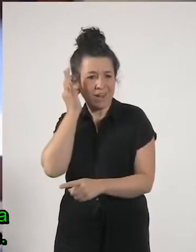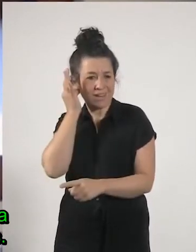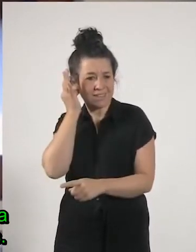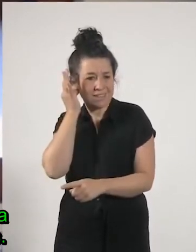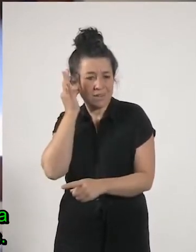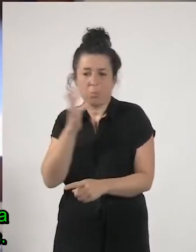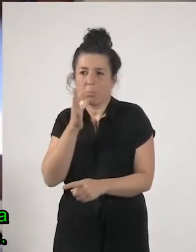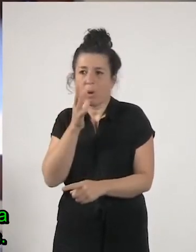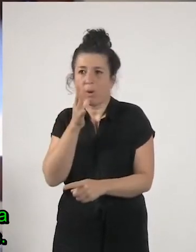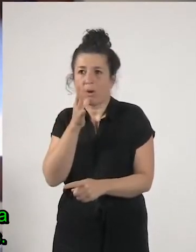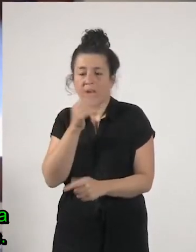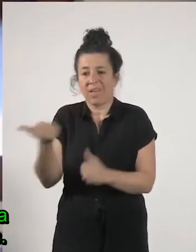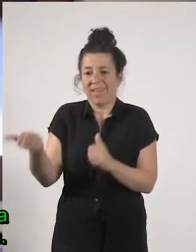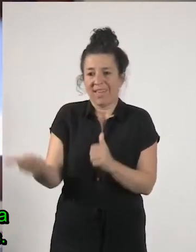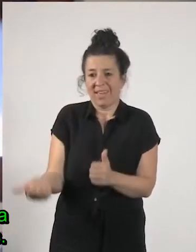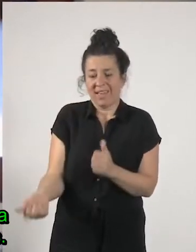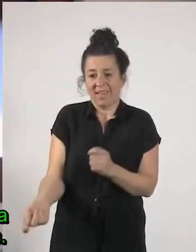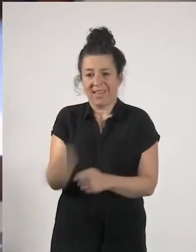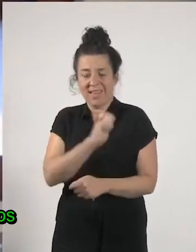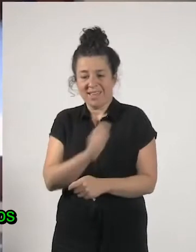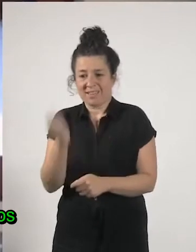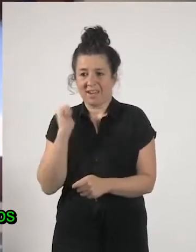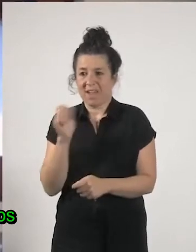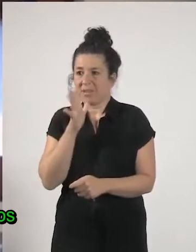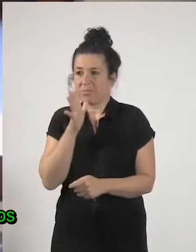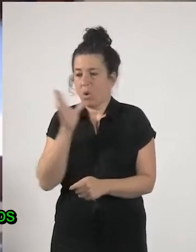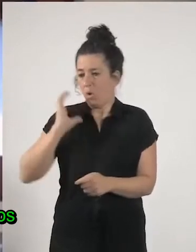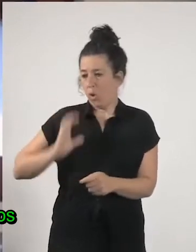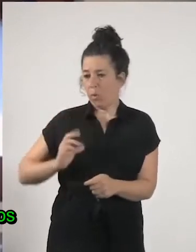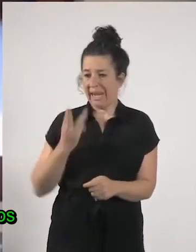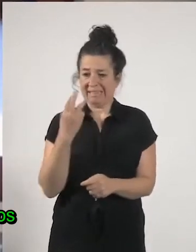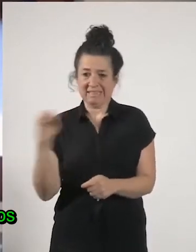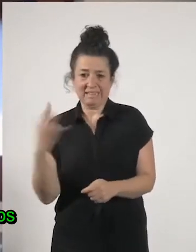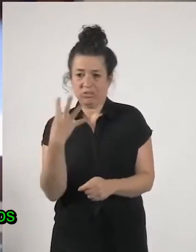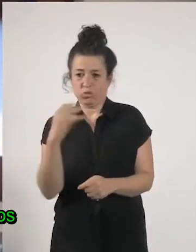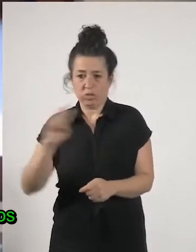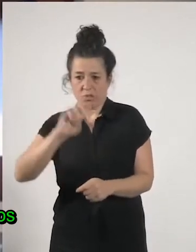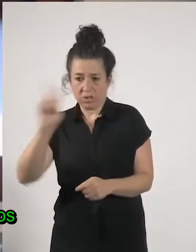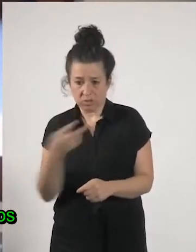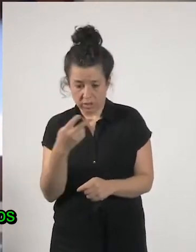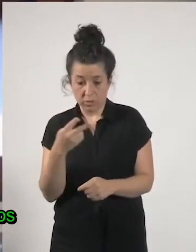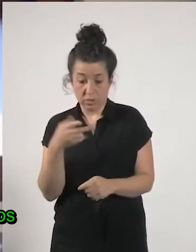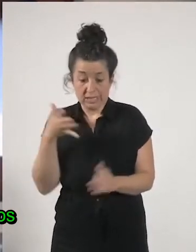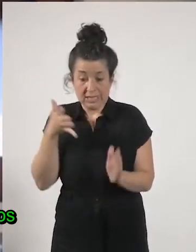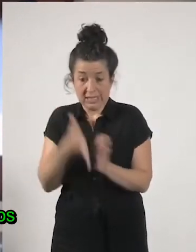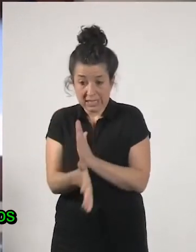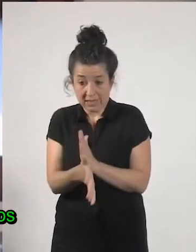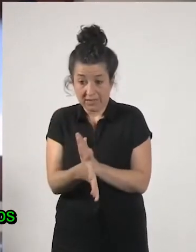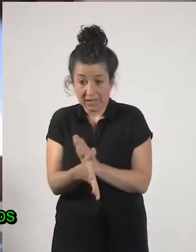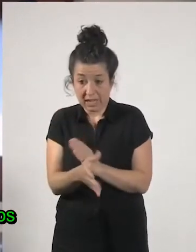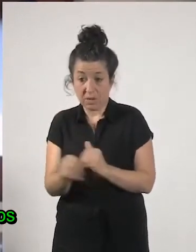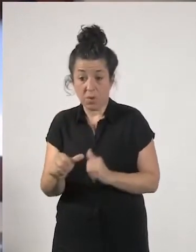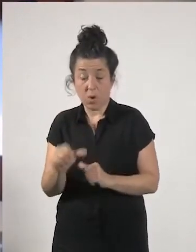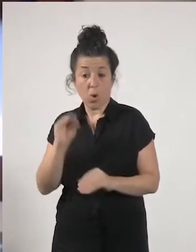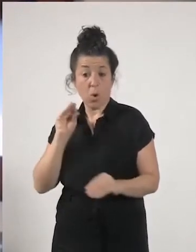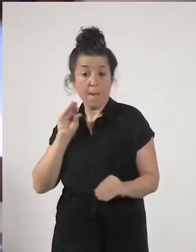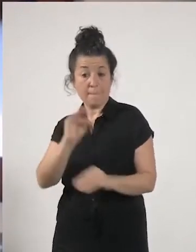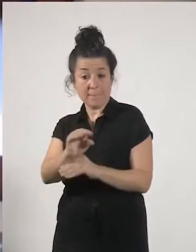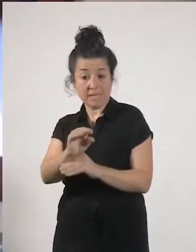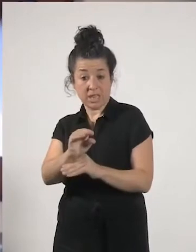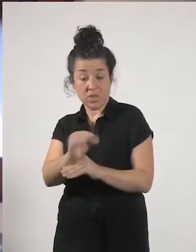eliminarla hay que sustituirla por servicios públicos todo ese dinero que nos ahorramos suprimiendo esa prestación